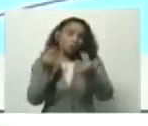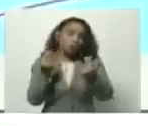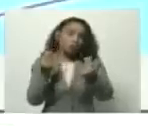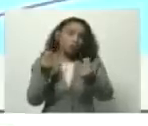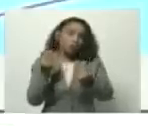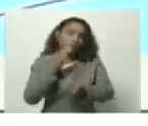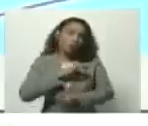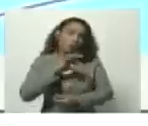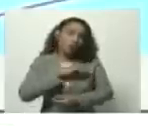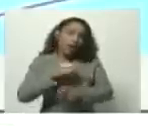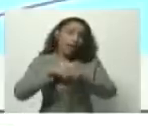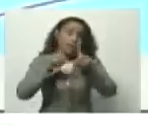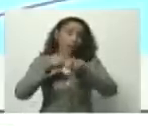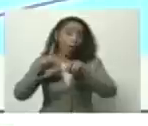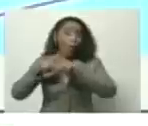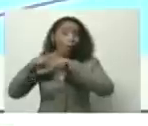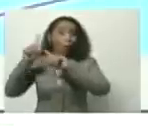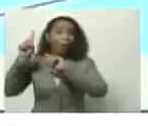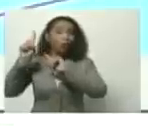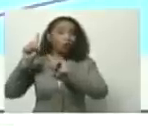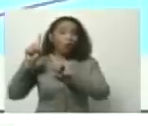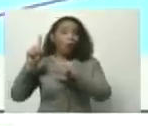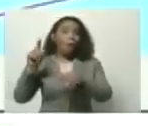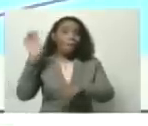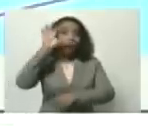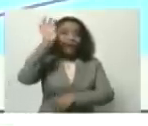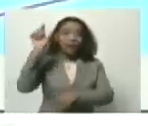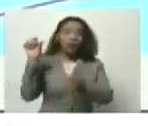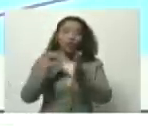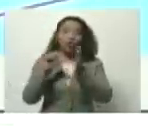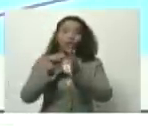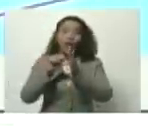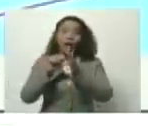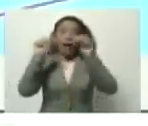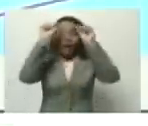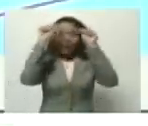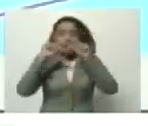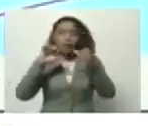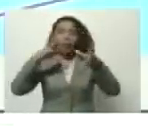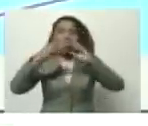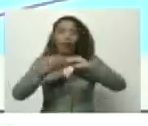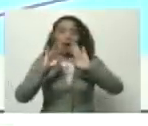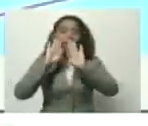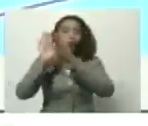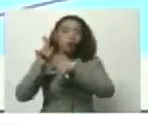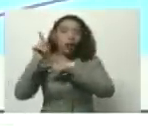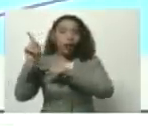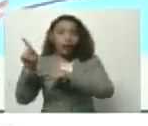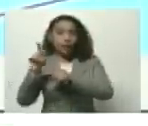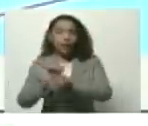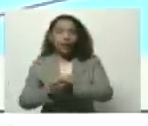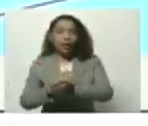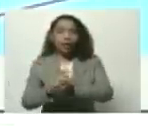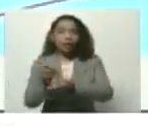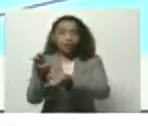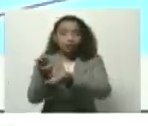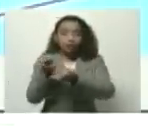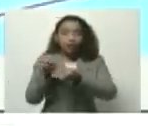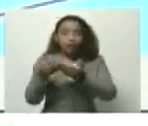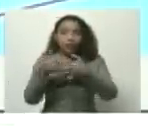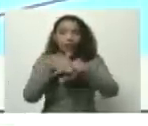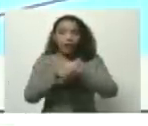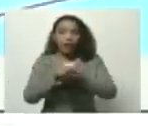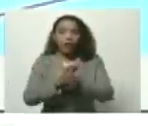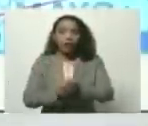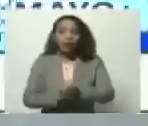a diferencia de otros países donde el sistema CLAP también apoya ese ingreso integral